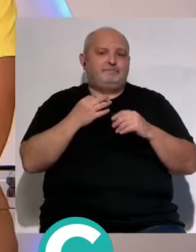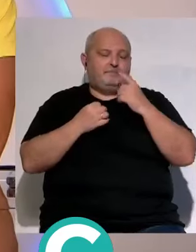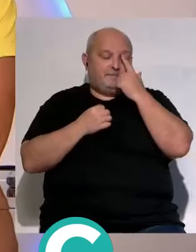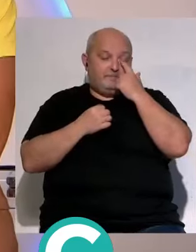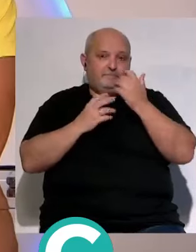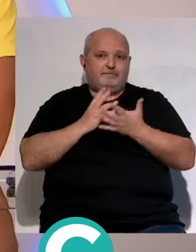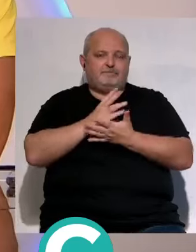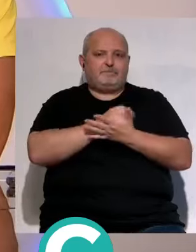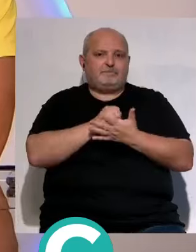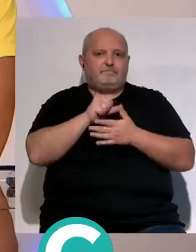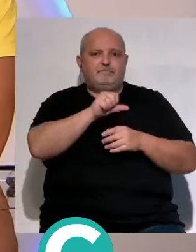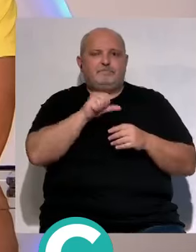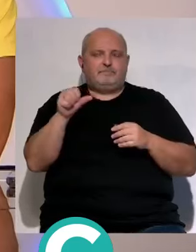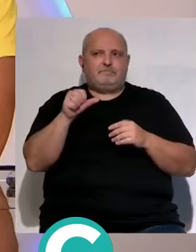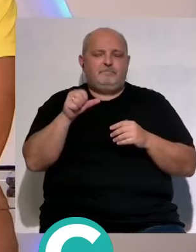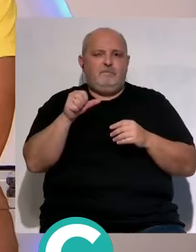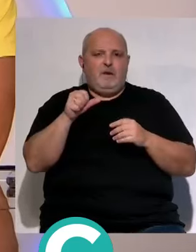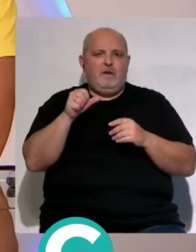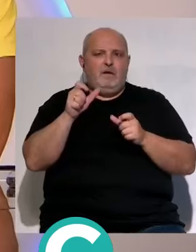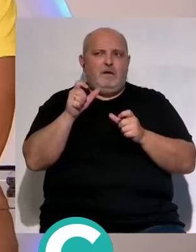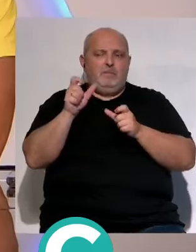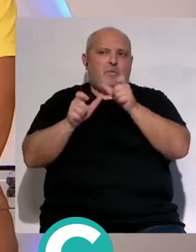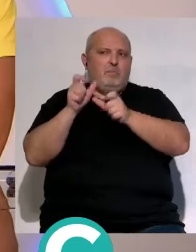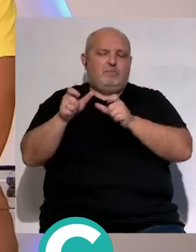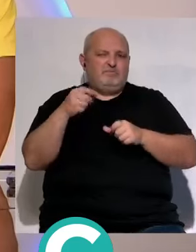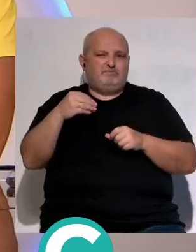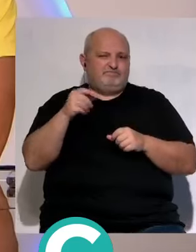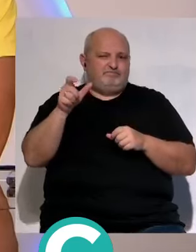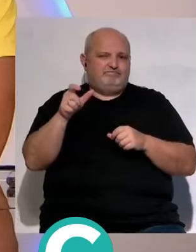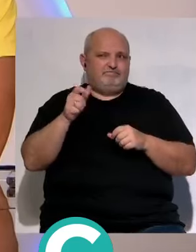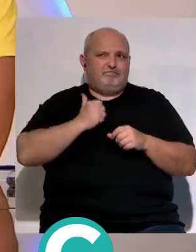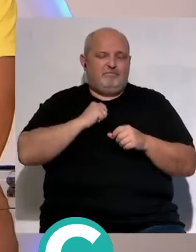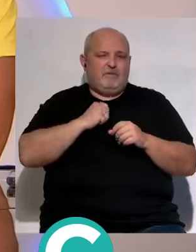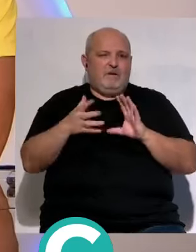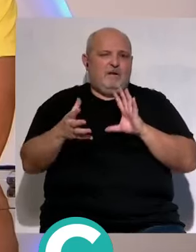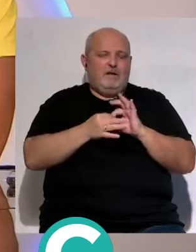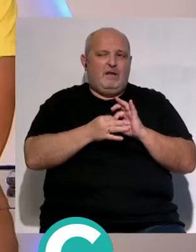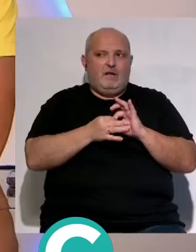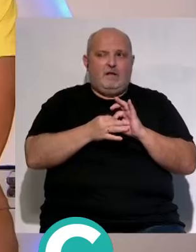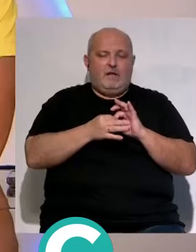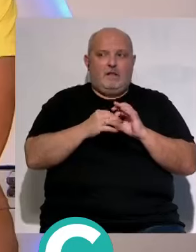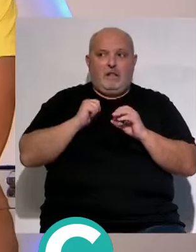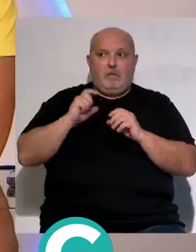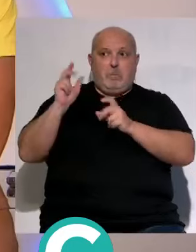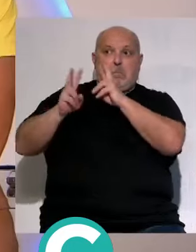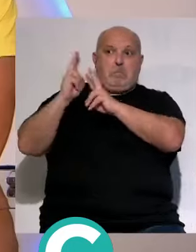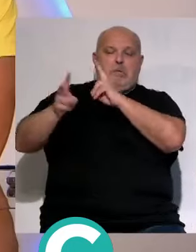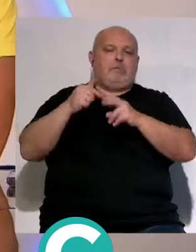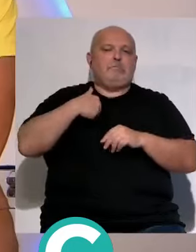que todo el mundo esta semana le haría al presidente aprovechando ¿qué refrán? aprovechando que el pisuerga pasa por aquí